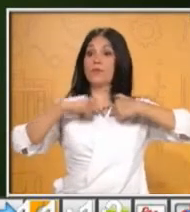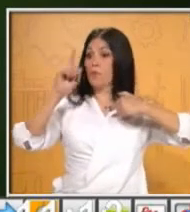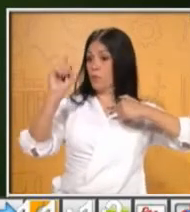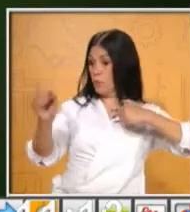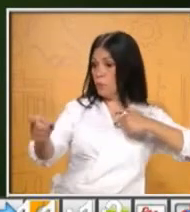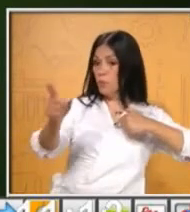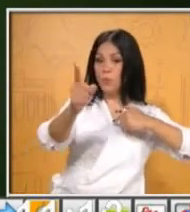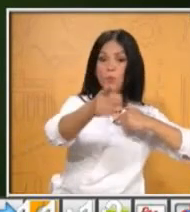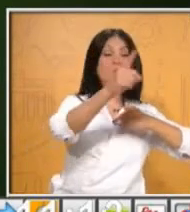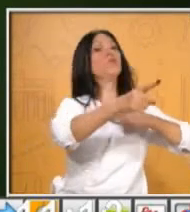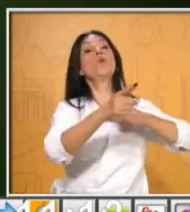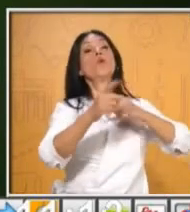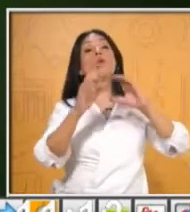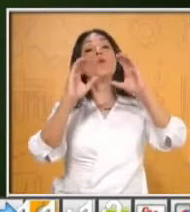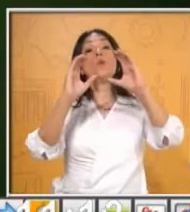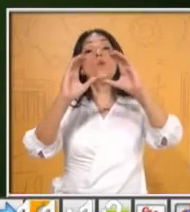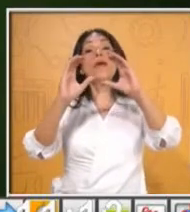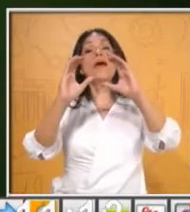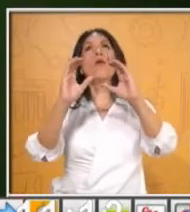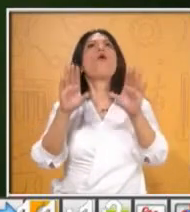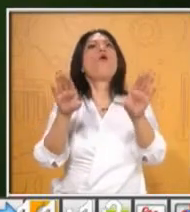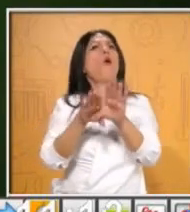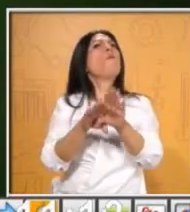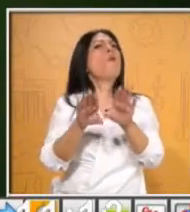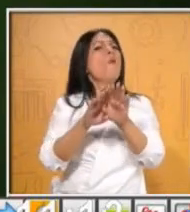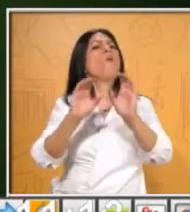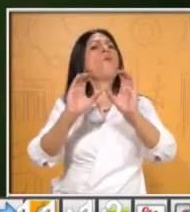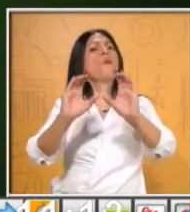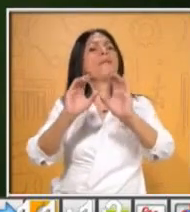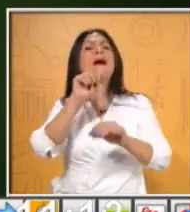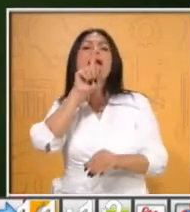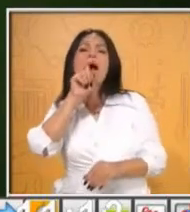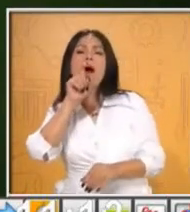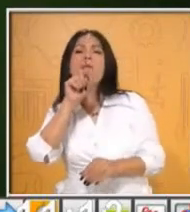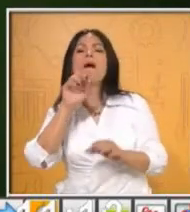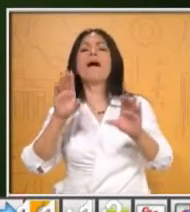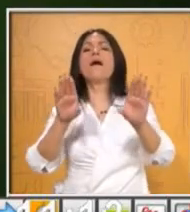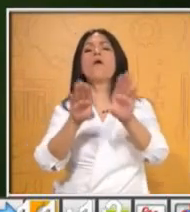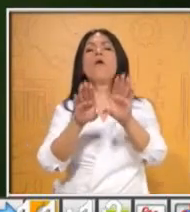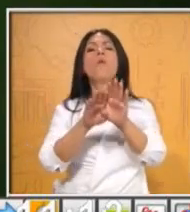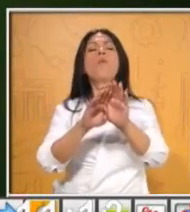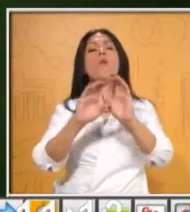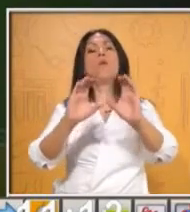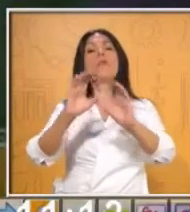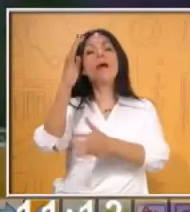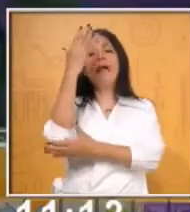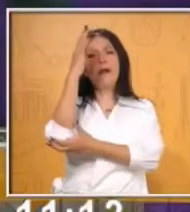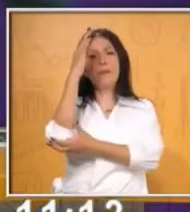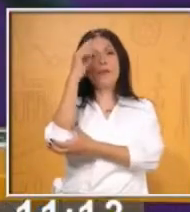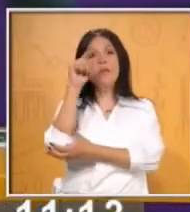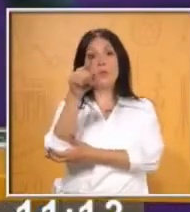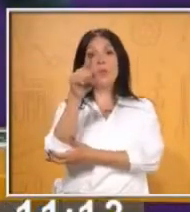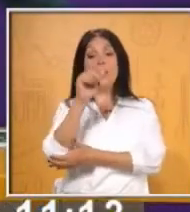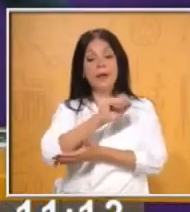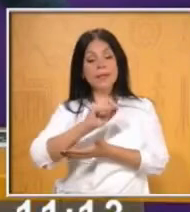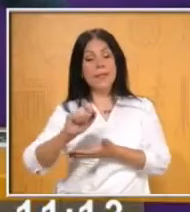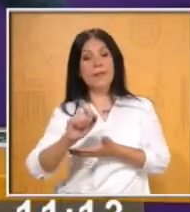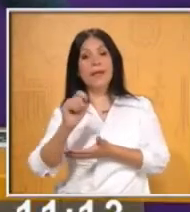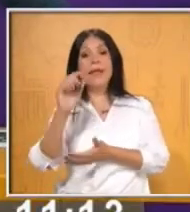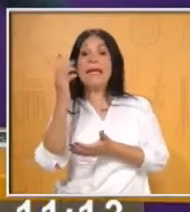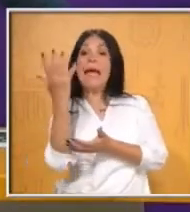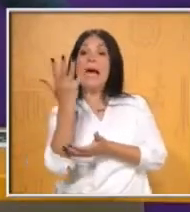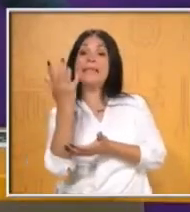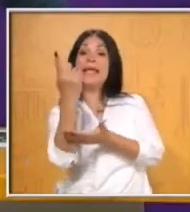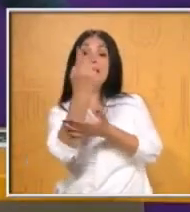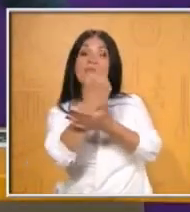dibujo y compártelo por medio del hashtag EscuelaTV. Lo vamos a estar esperando. Con esto vamos a una pausa comercial y